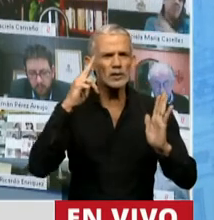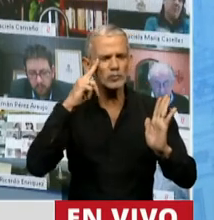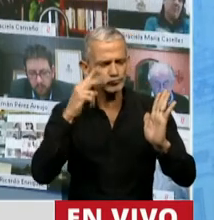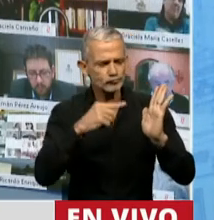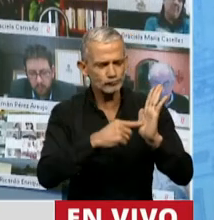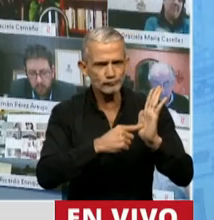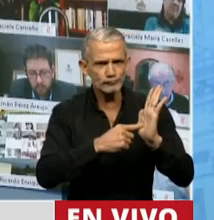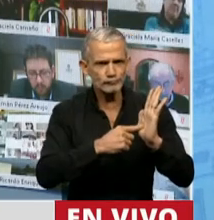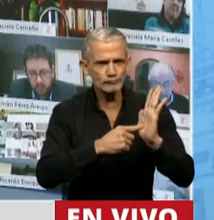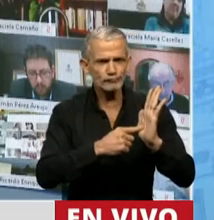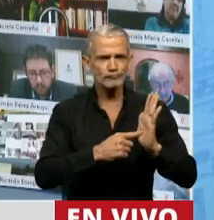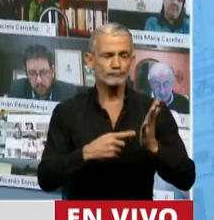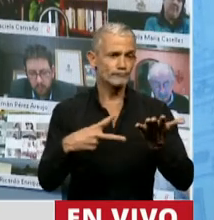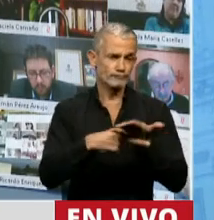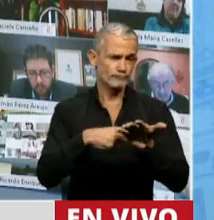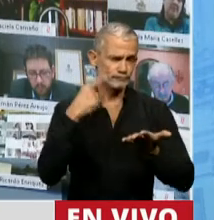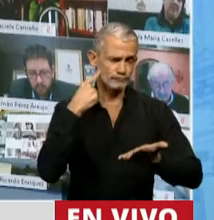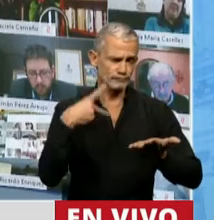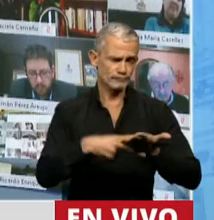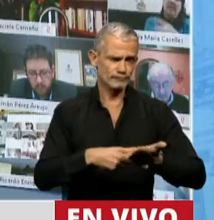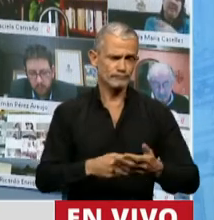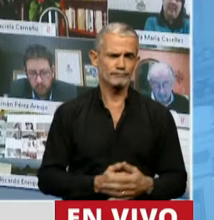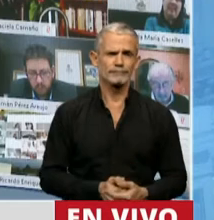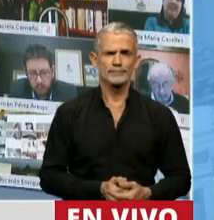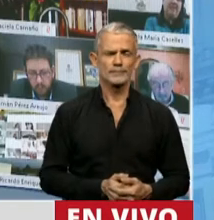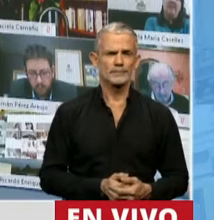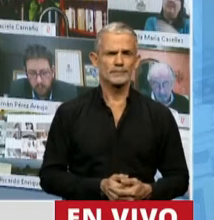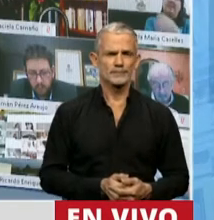las decisiones.